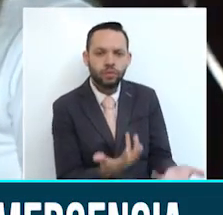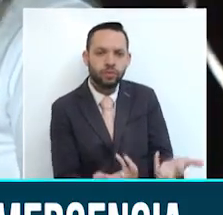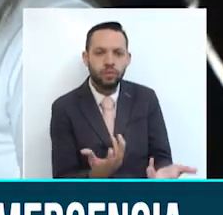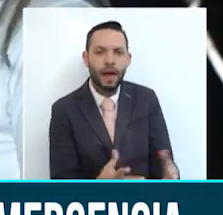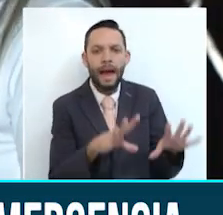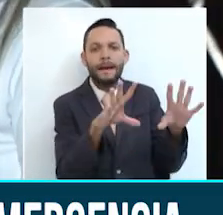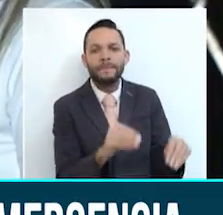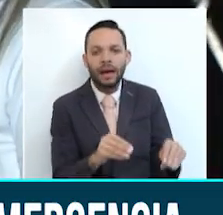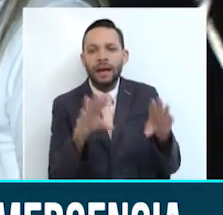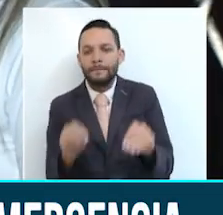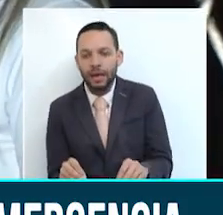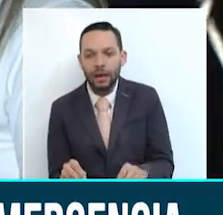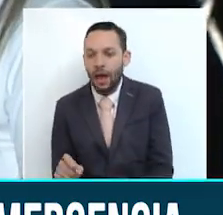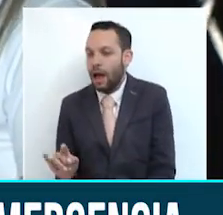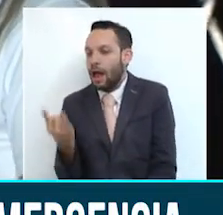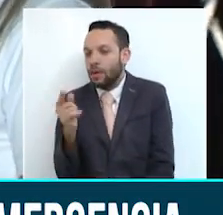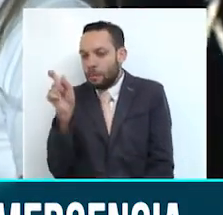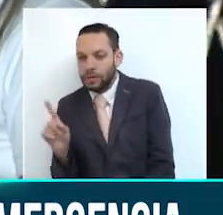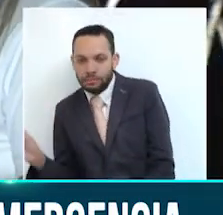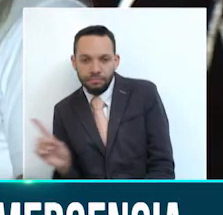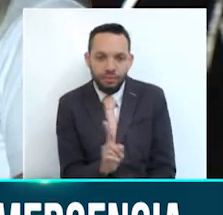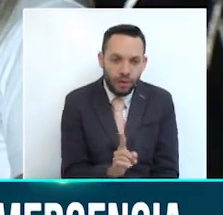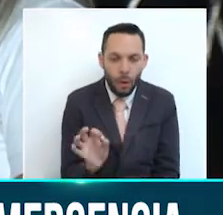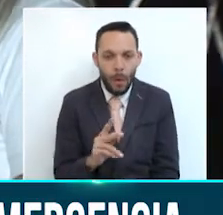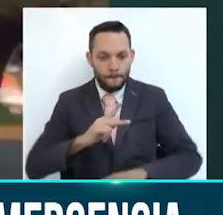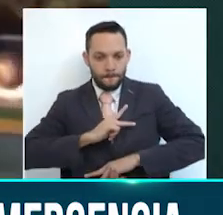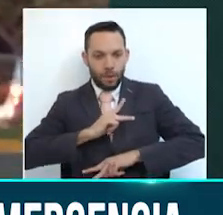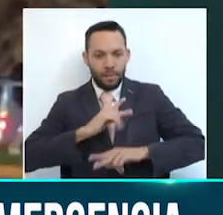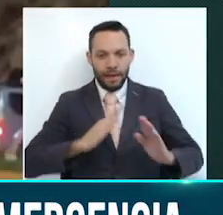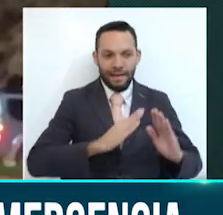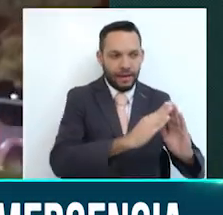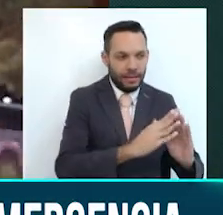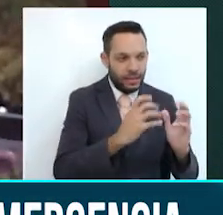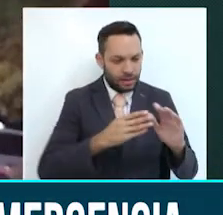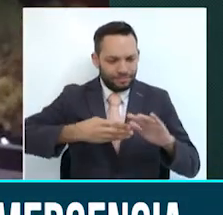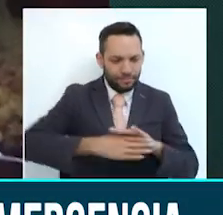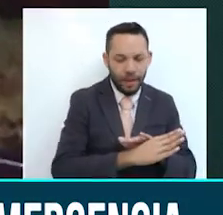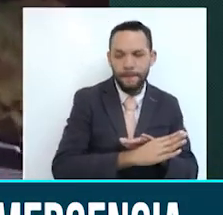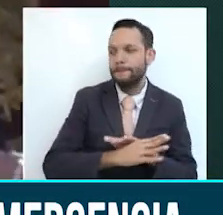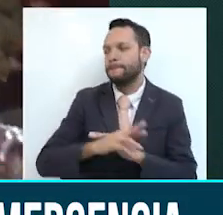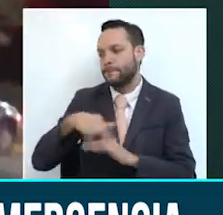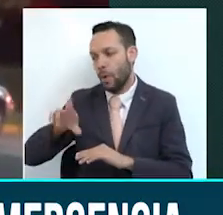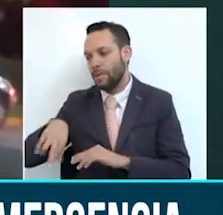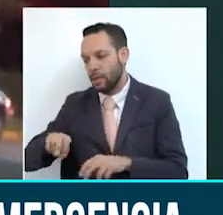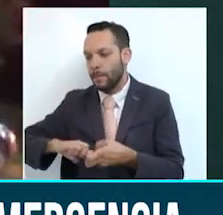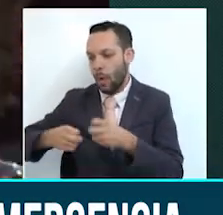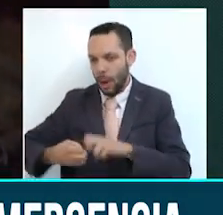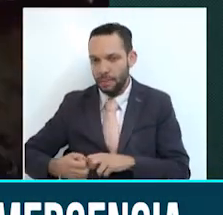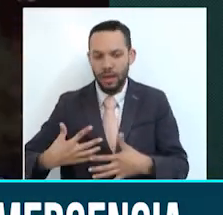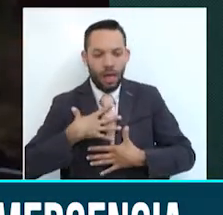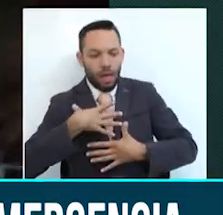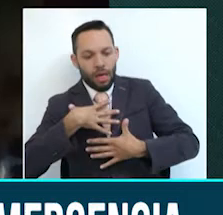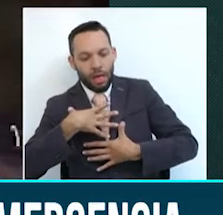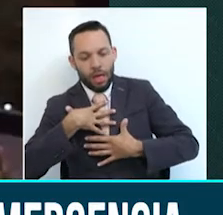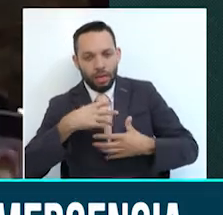de humus. Entonces cualquier persona de la comunidad o propietario de alguna de las viviendas que ingrese al sector es un riesgo potencial para la salud de ellos por lo